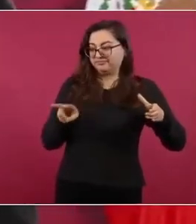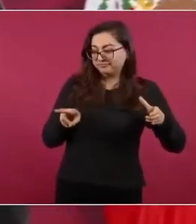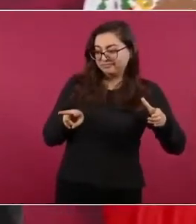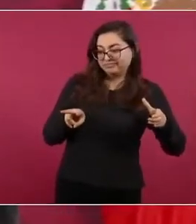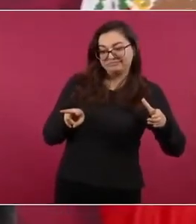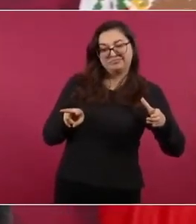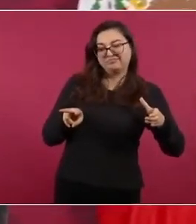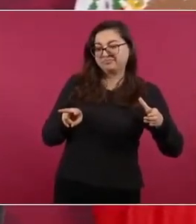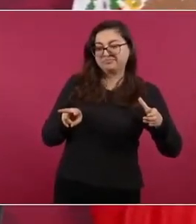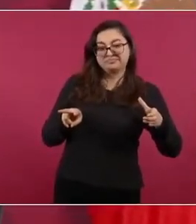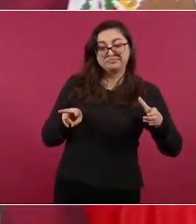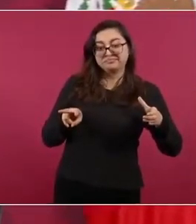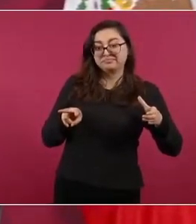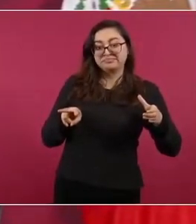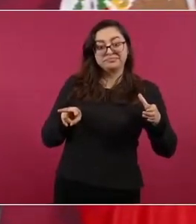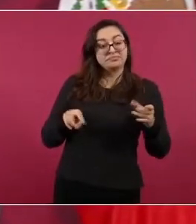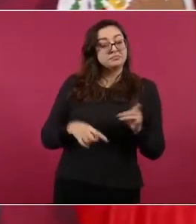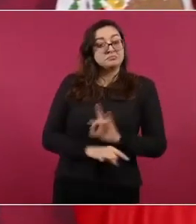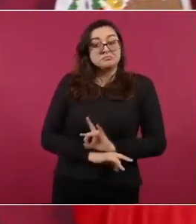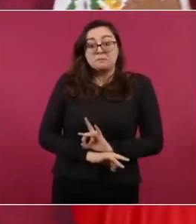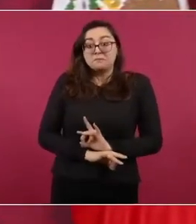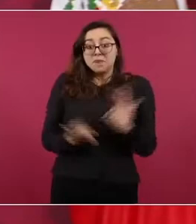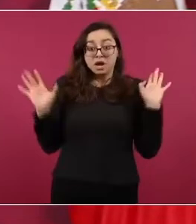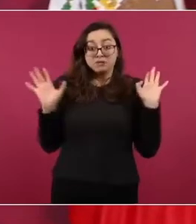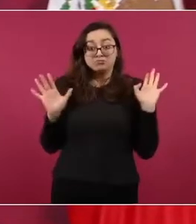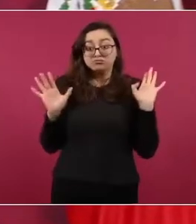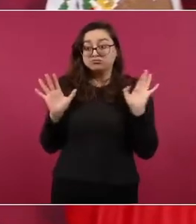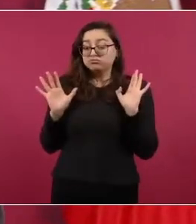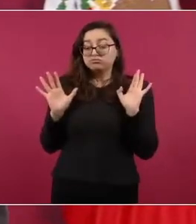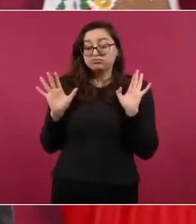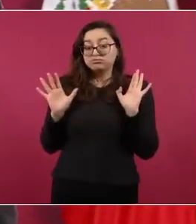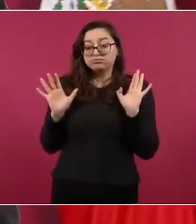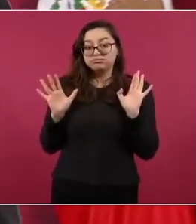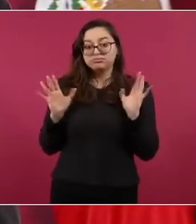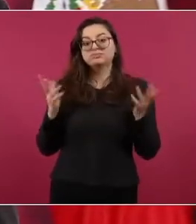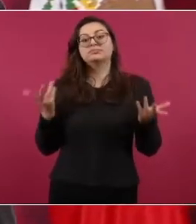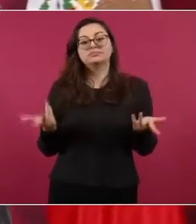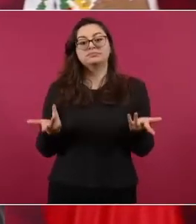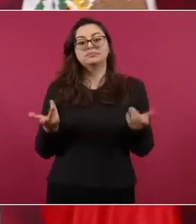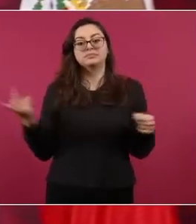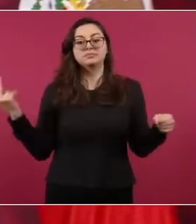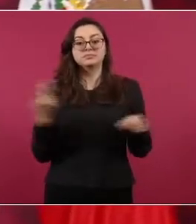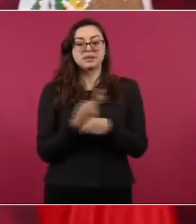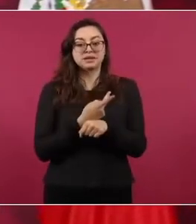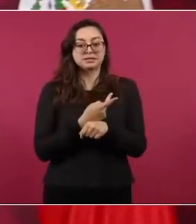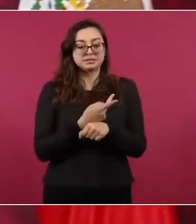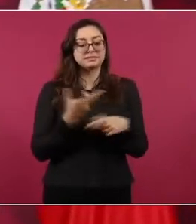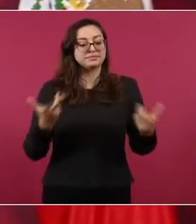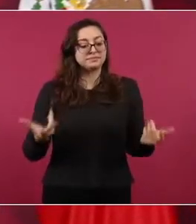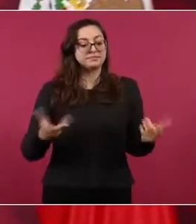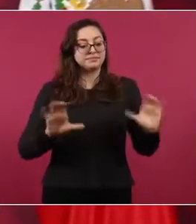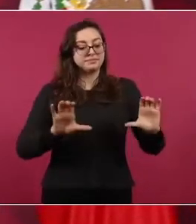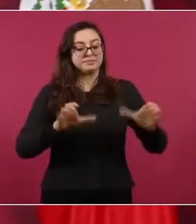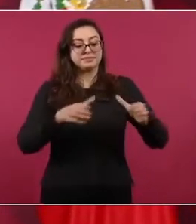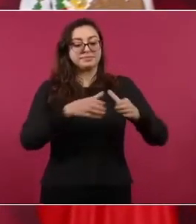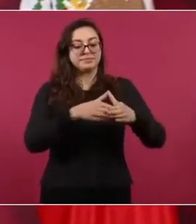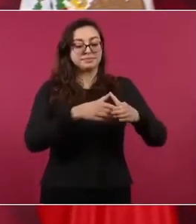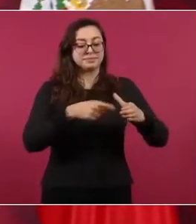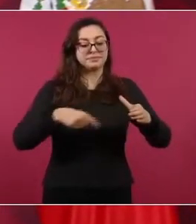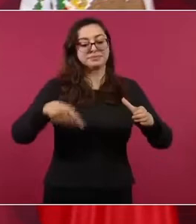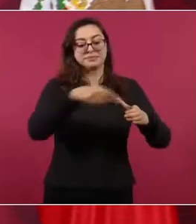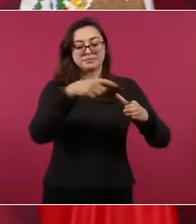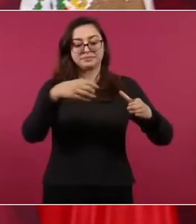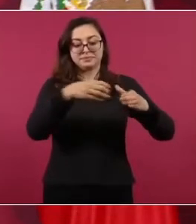por los grupos de intereses